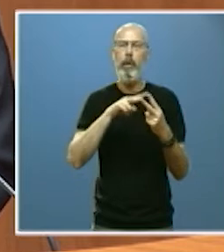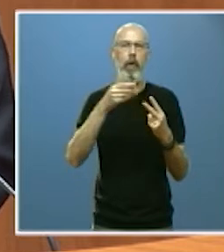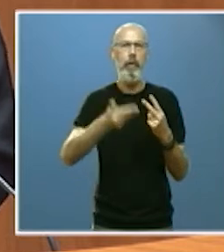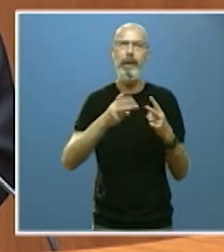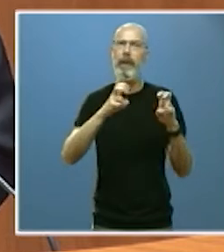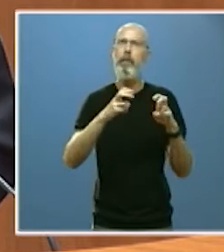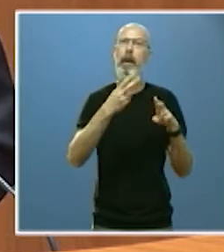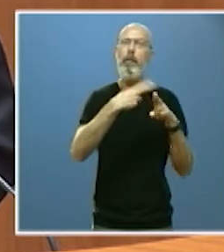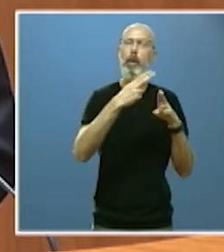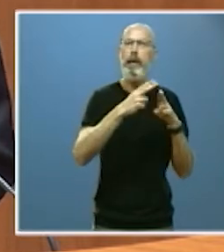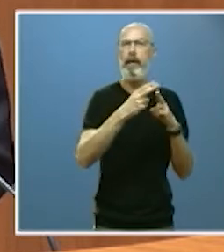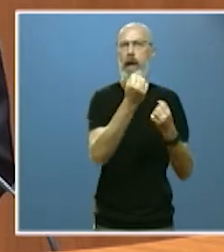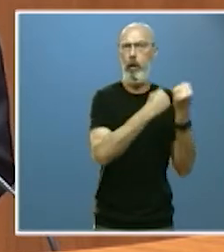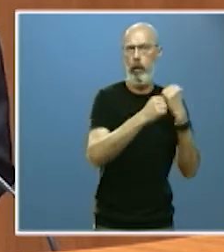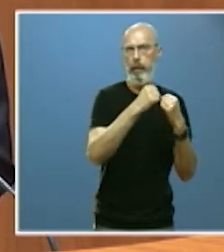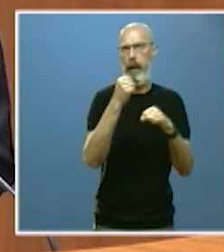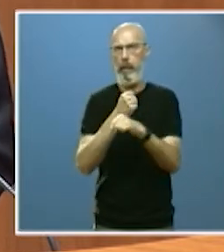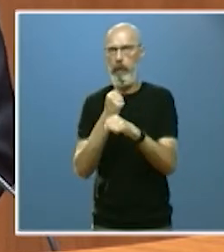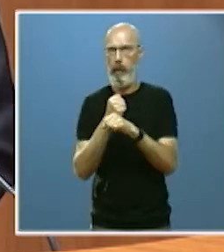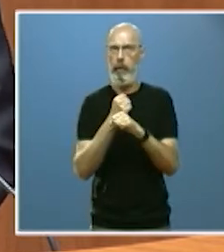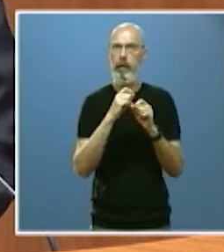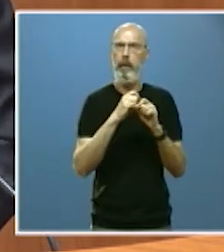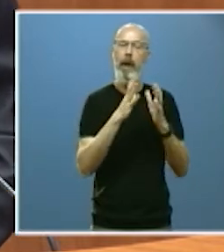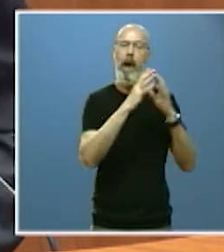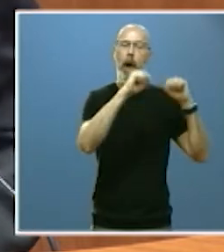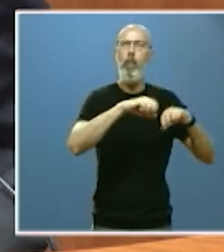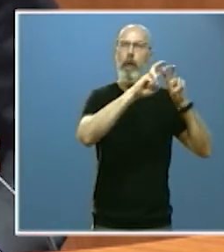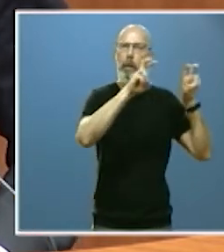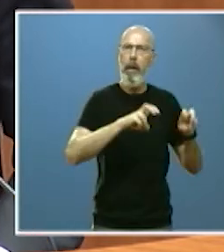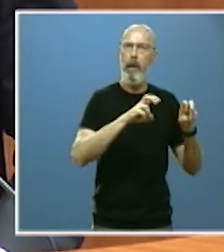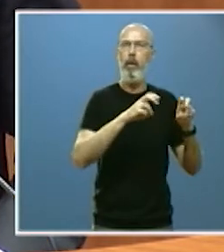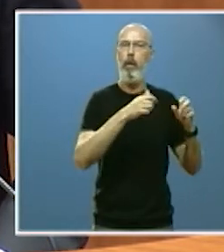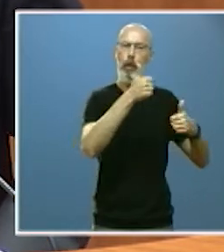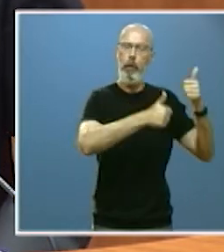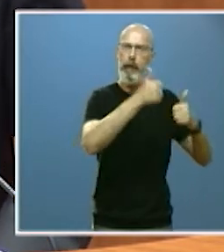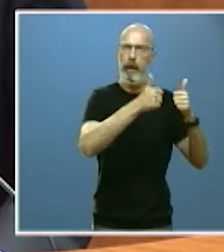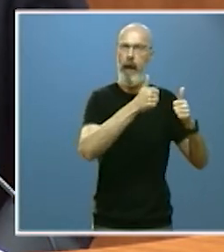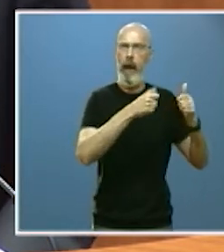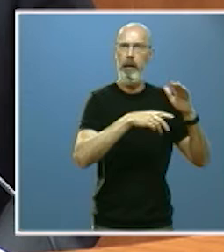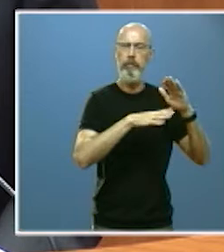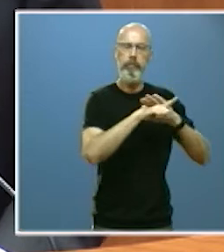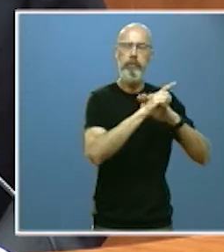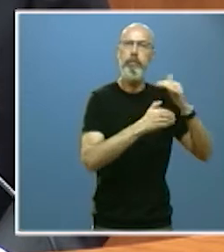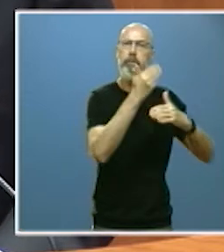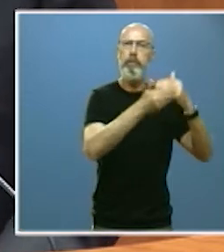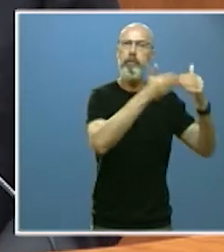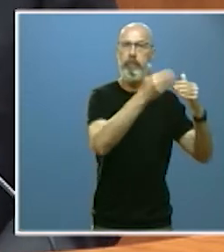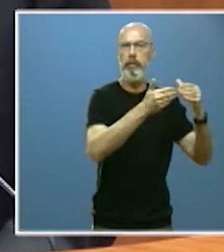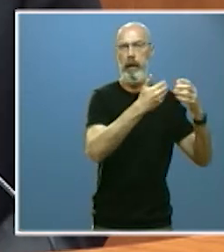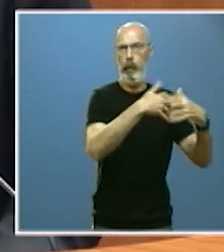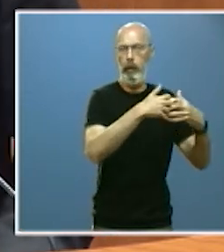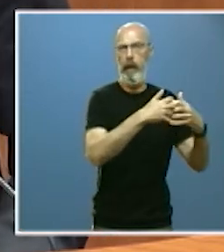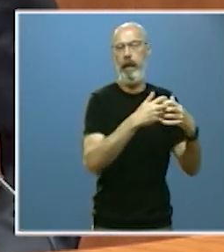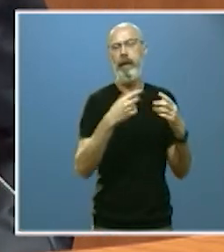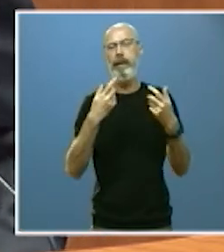económicas y de empleo. El acuerdo marco para la competitividad e innovación industrial y la estrategia integrada de empleo.